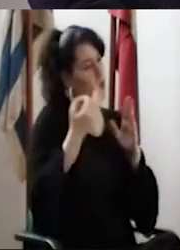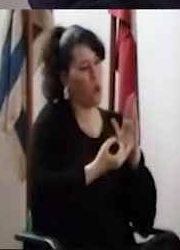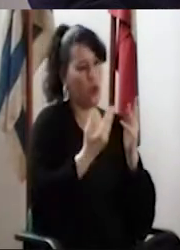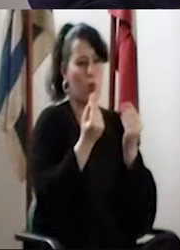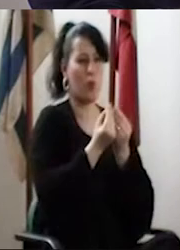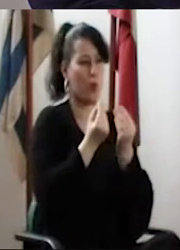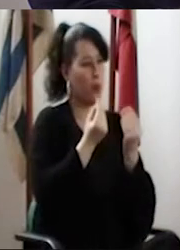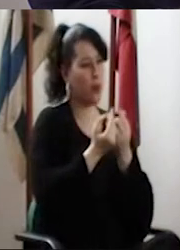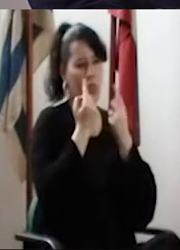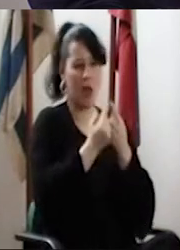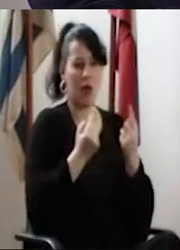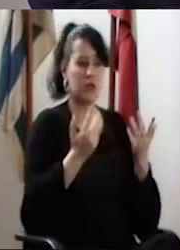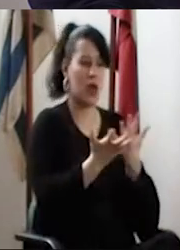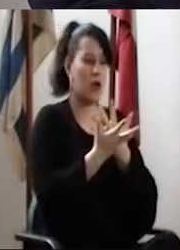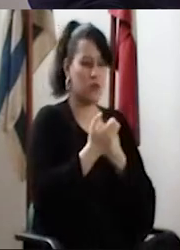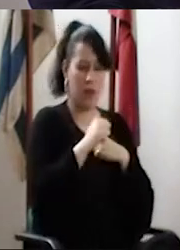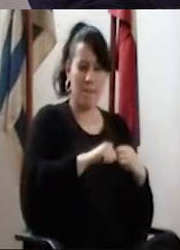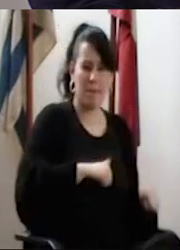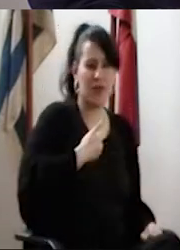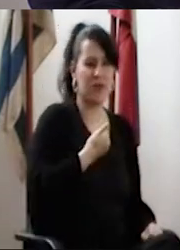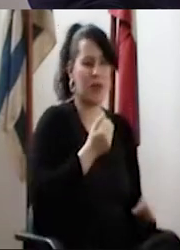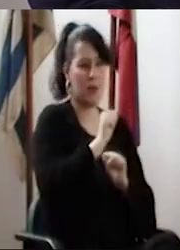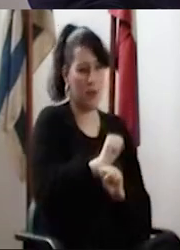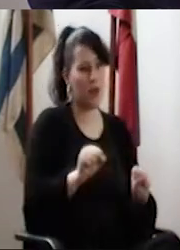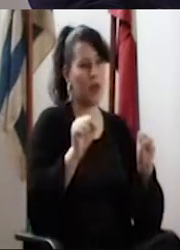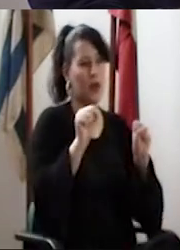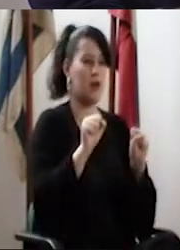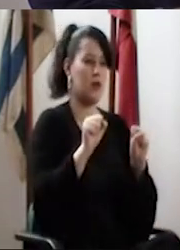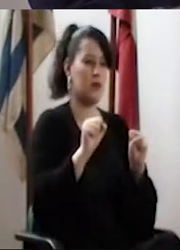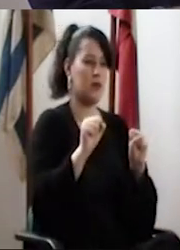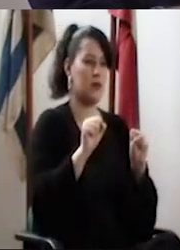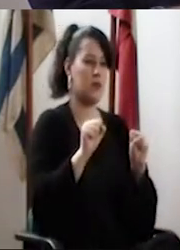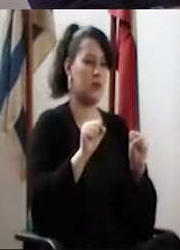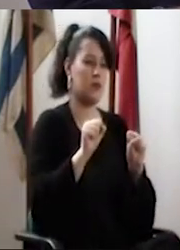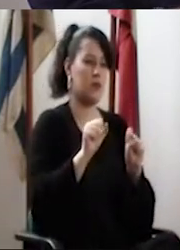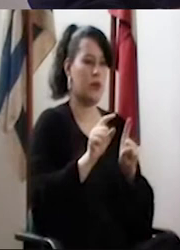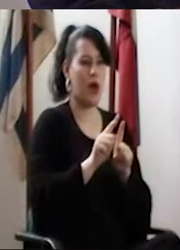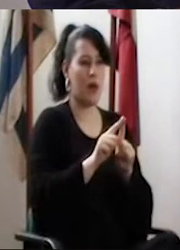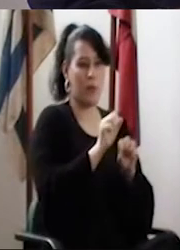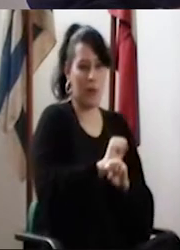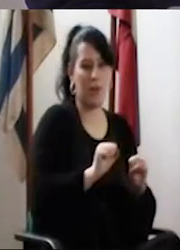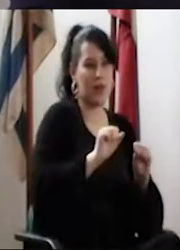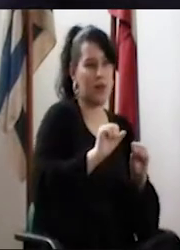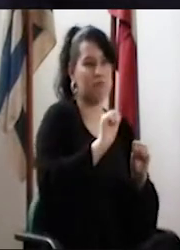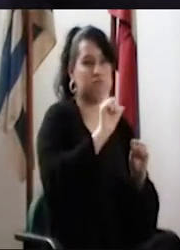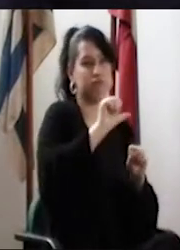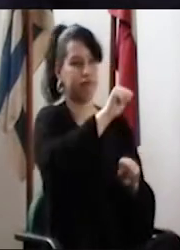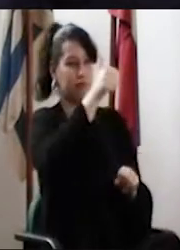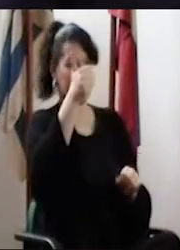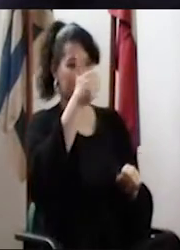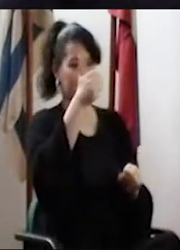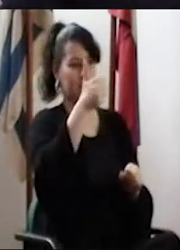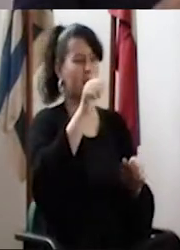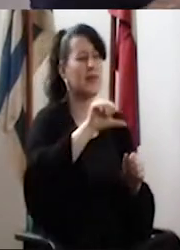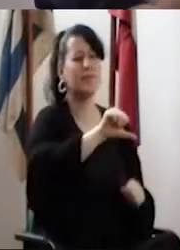instrumento. Tiene muchas cosas que podemos aprovechar para ganar en eso.